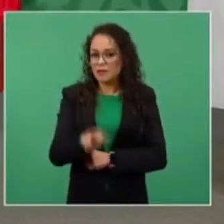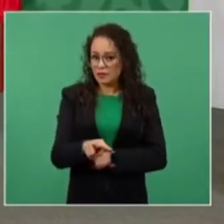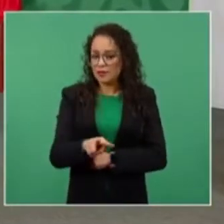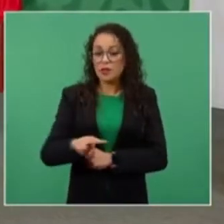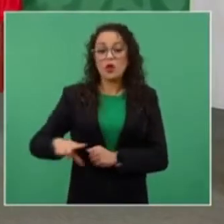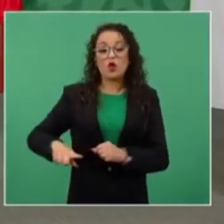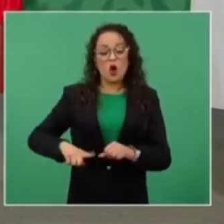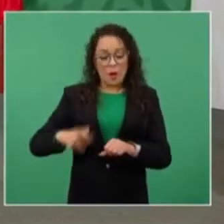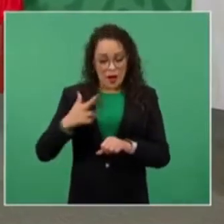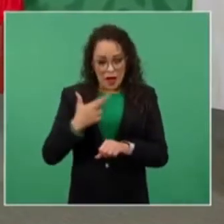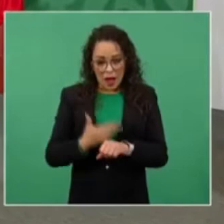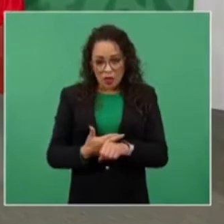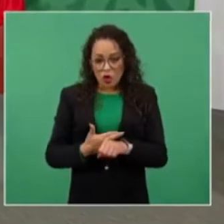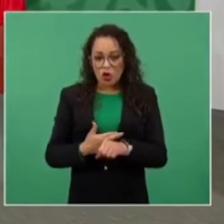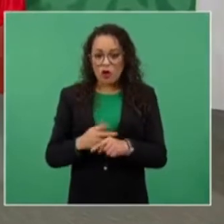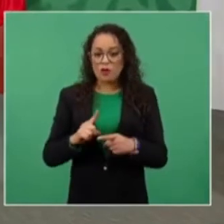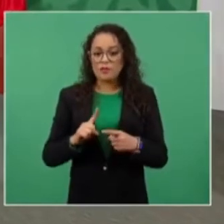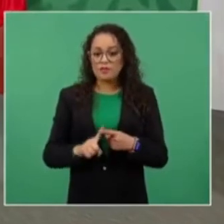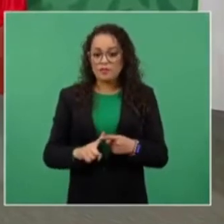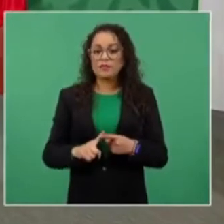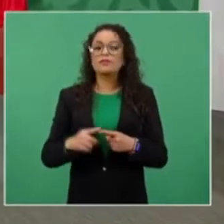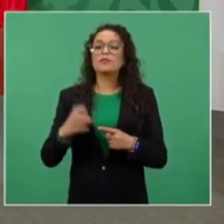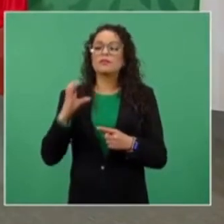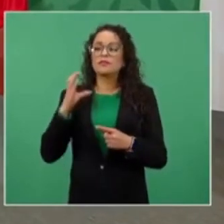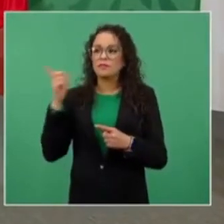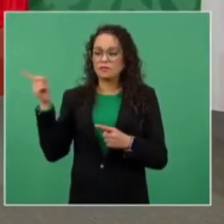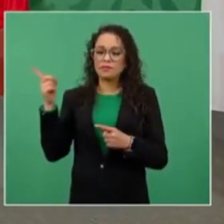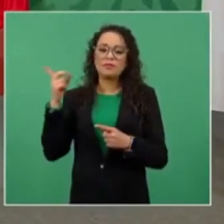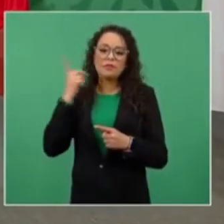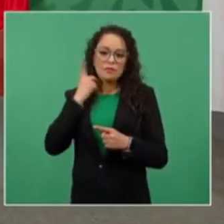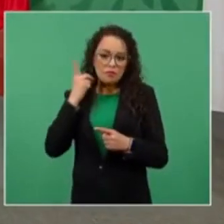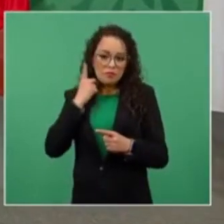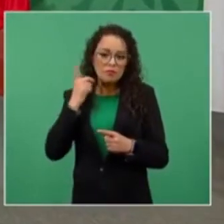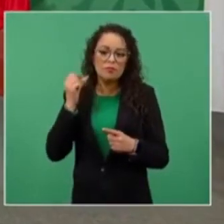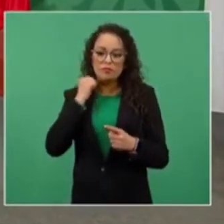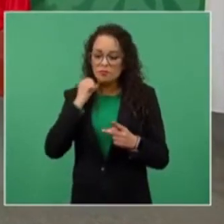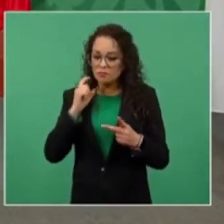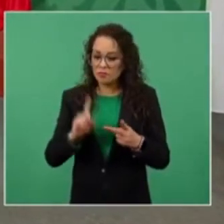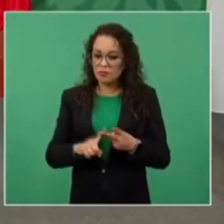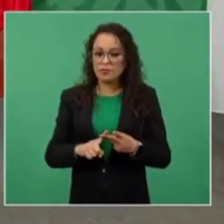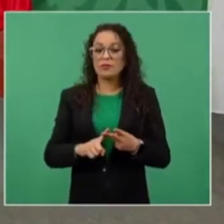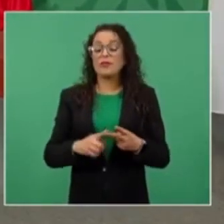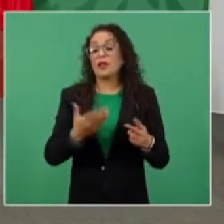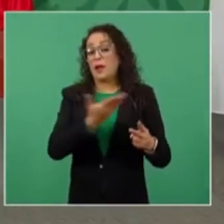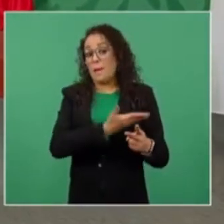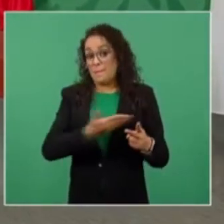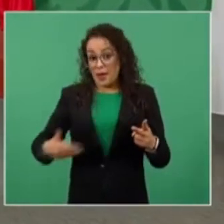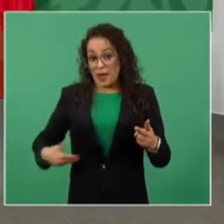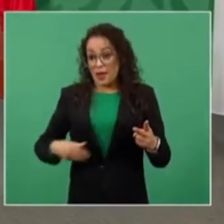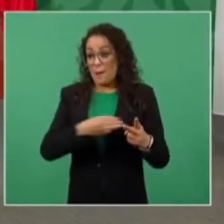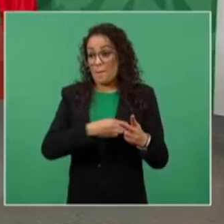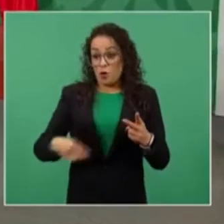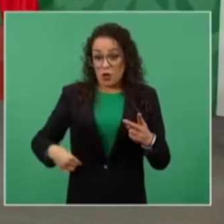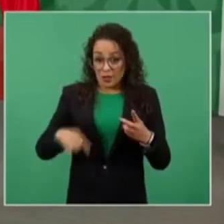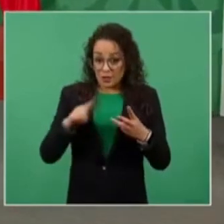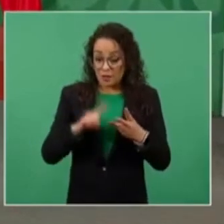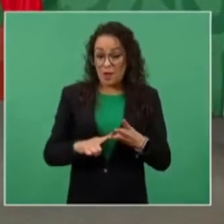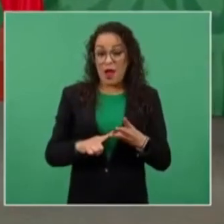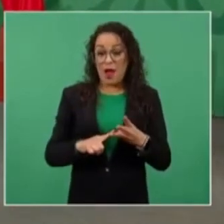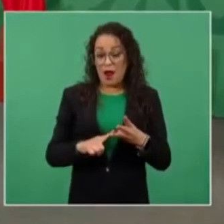como legisladores, como presidentes municipales, regidores.